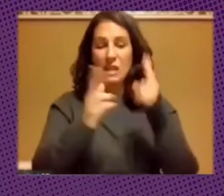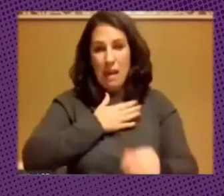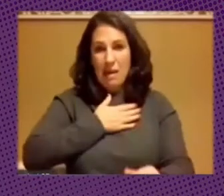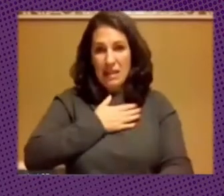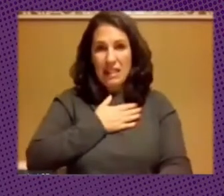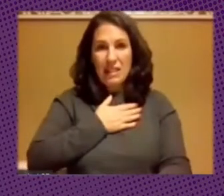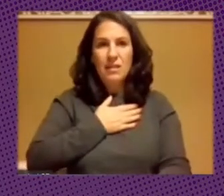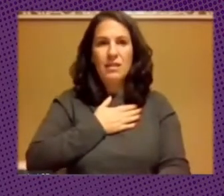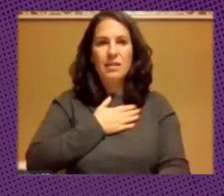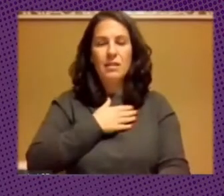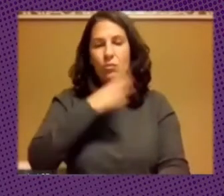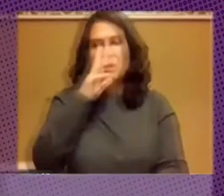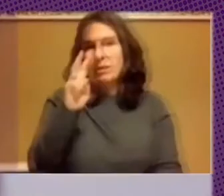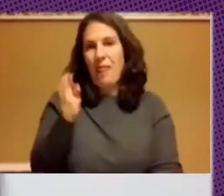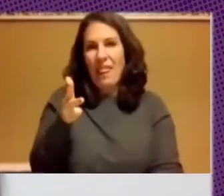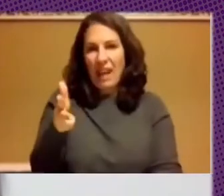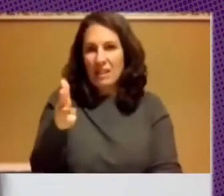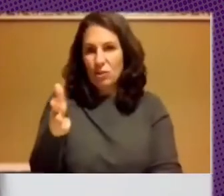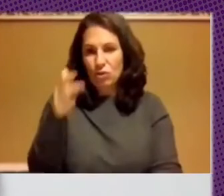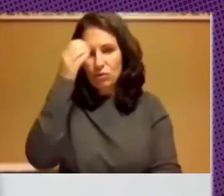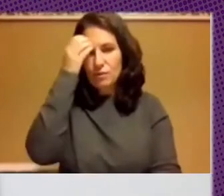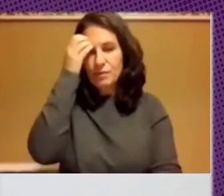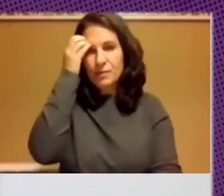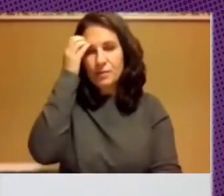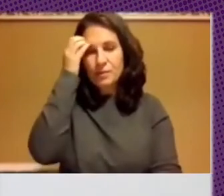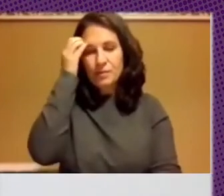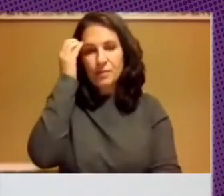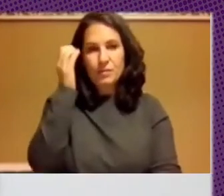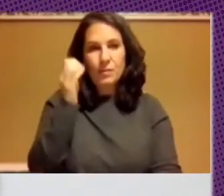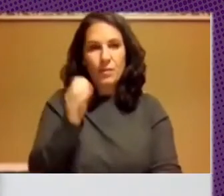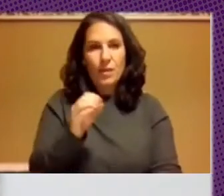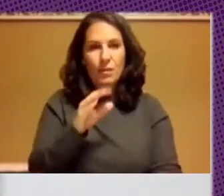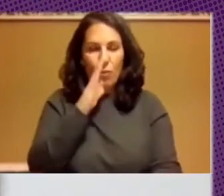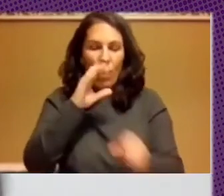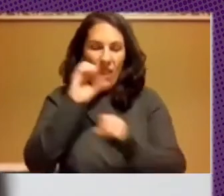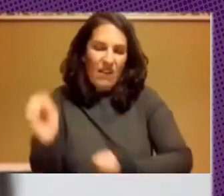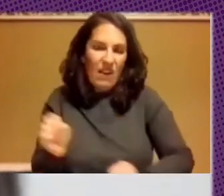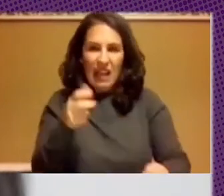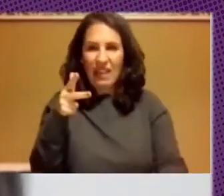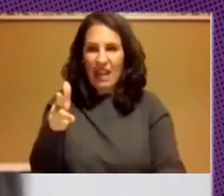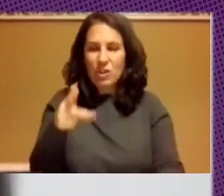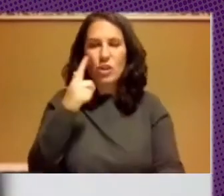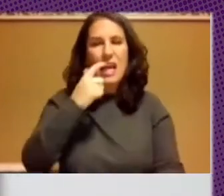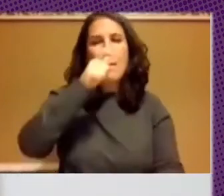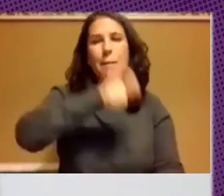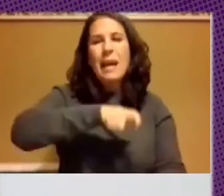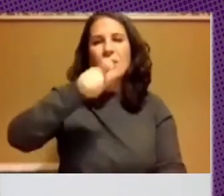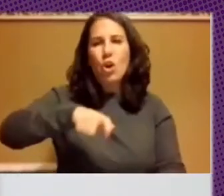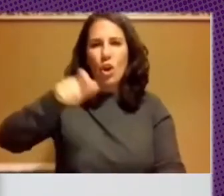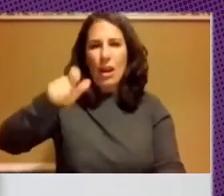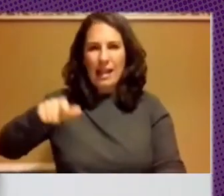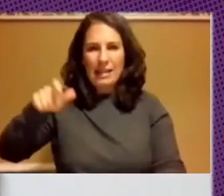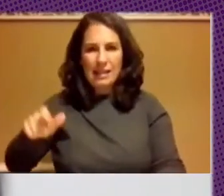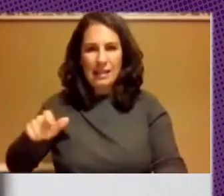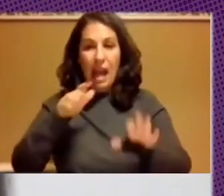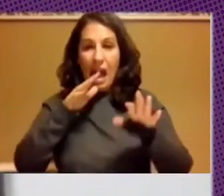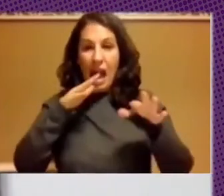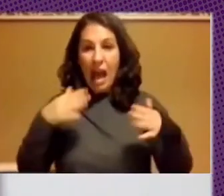es por una cuestión de derechos por defender los derechos de las personas en este momento